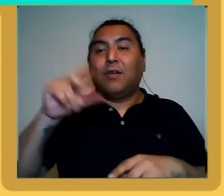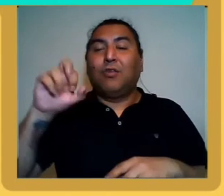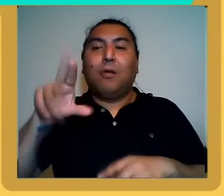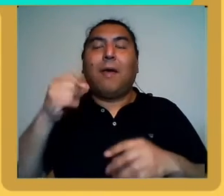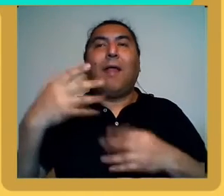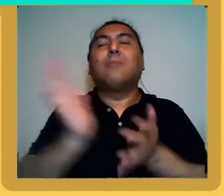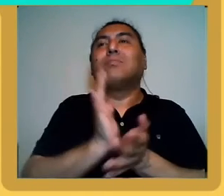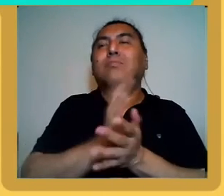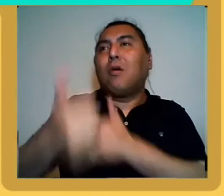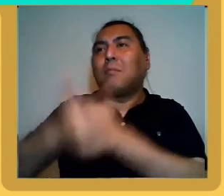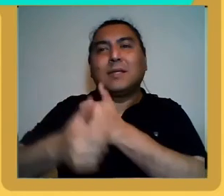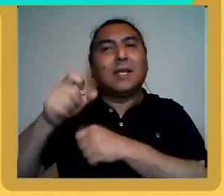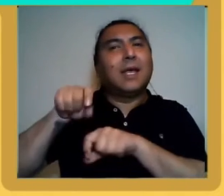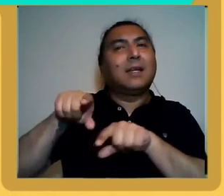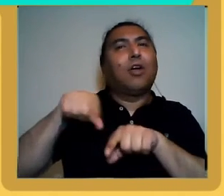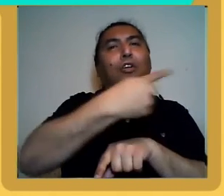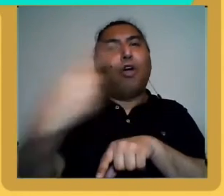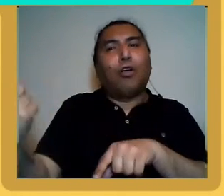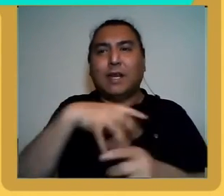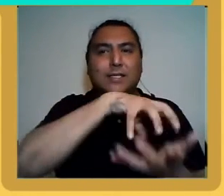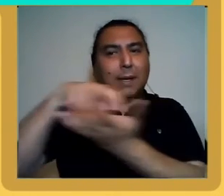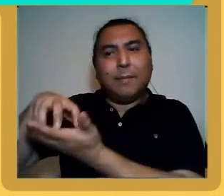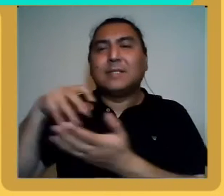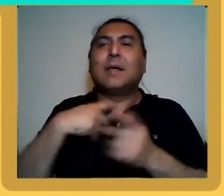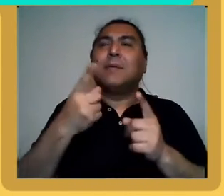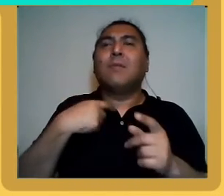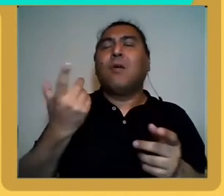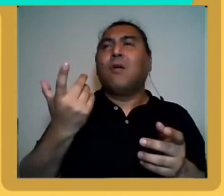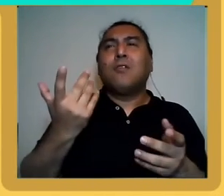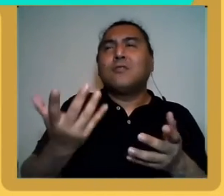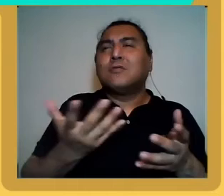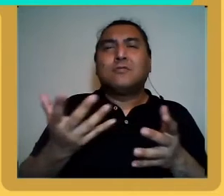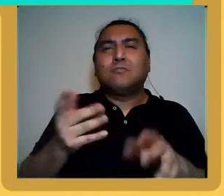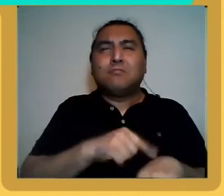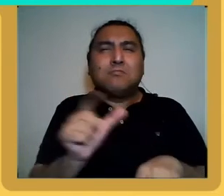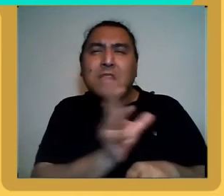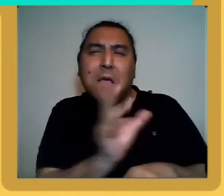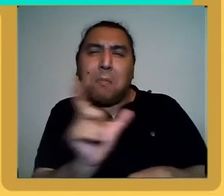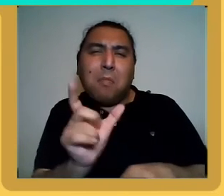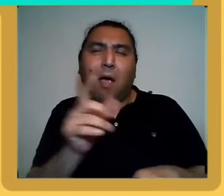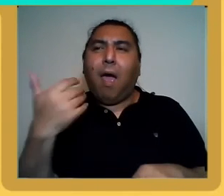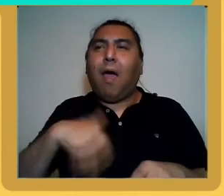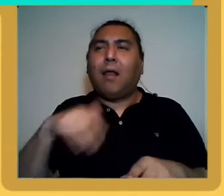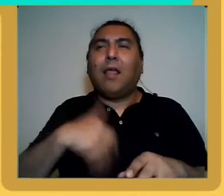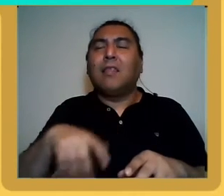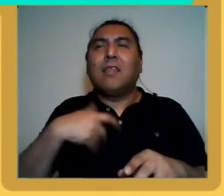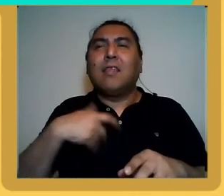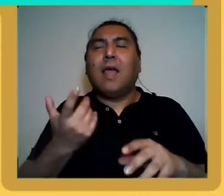en esa década del 90, que fue la década donde la Argentina entró al mapa mundial